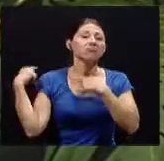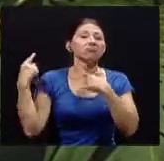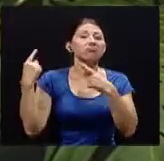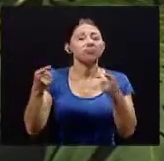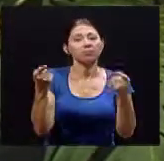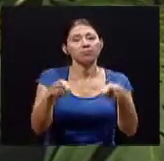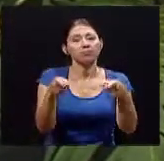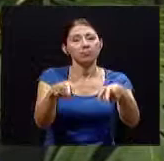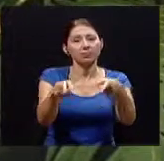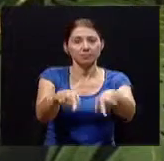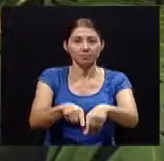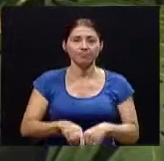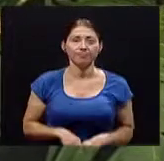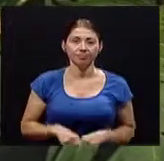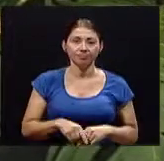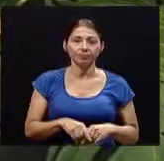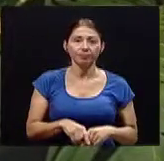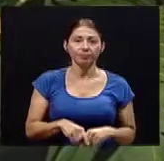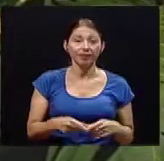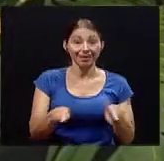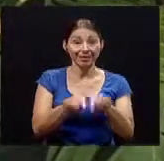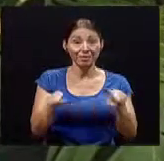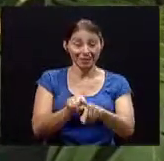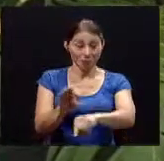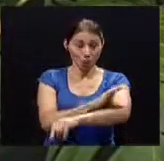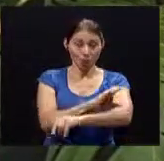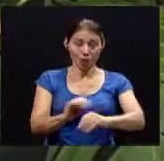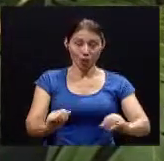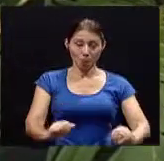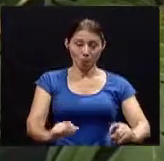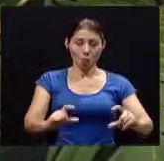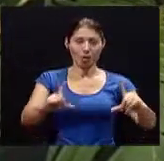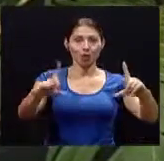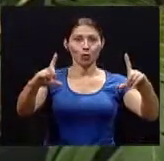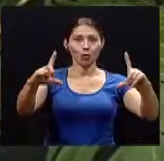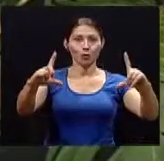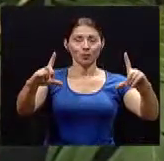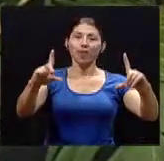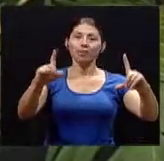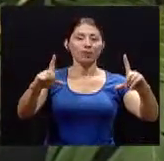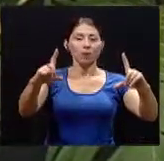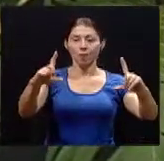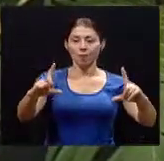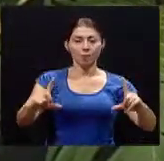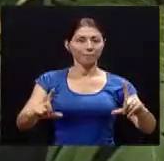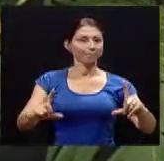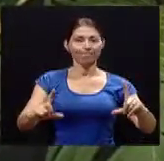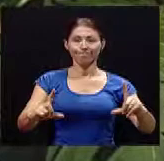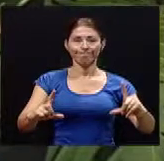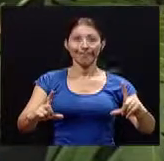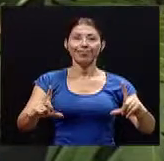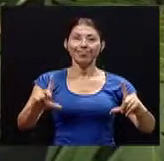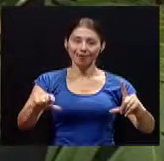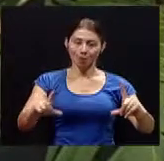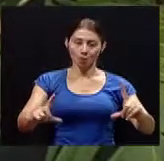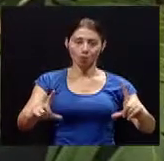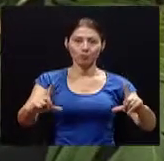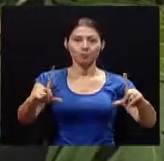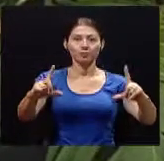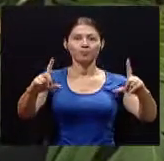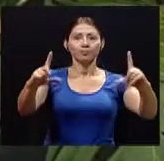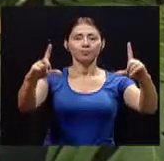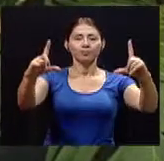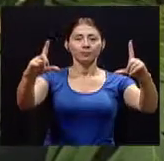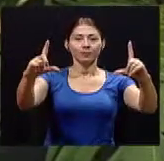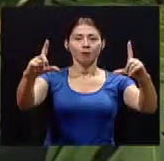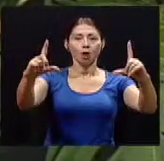hacia abajo unos 30 grados o sea inclinar un poquito la cabeza no agachados pasa en la calle que usted ve que toda la gente que revisa el